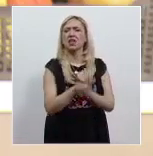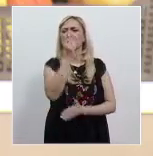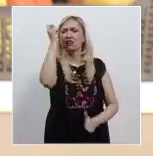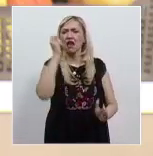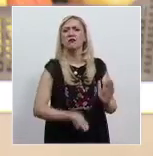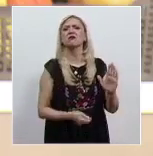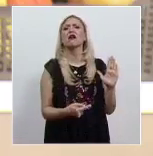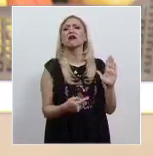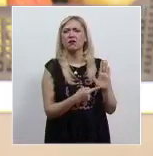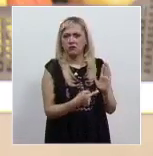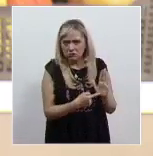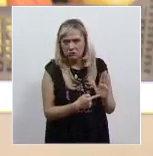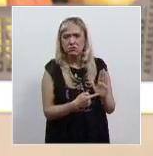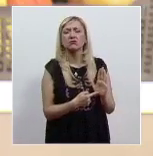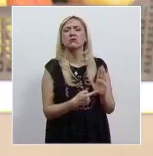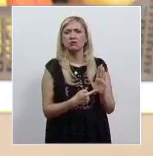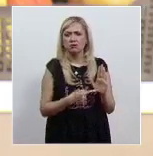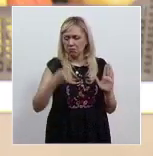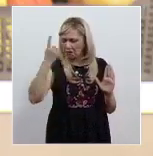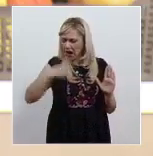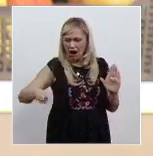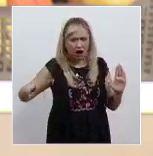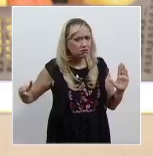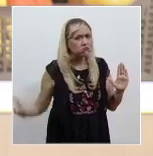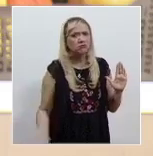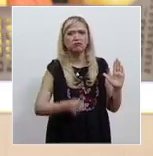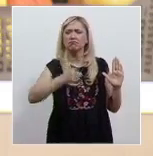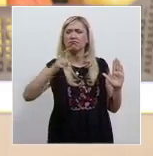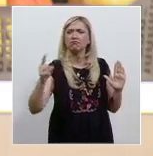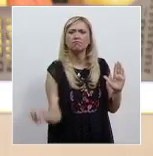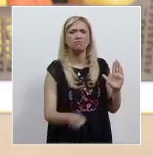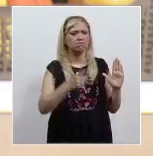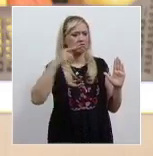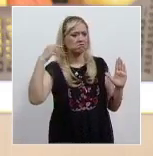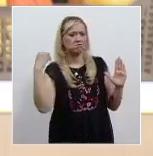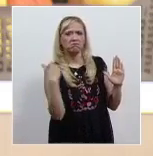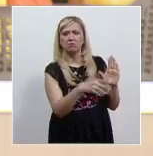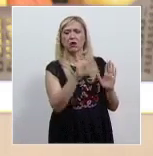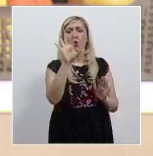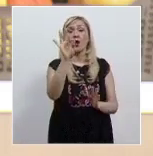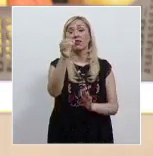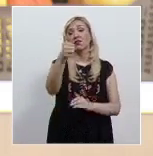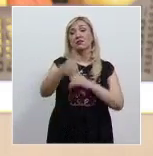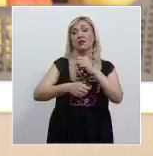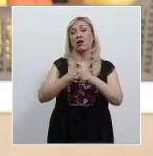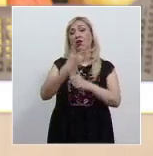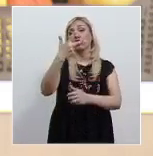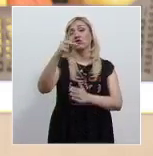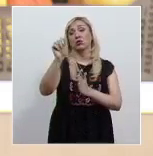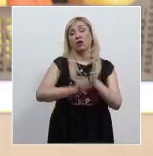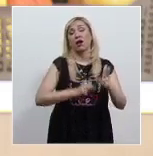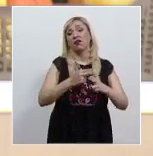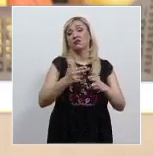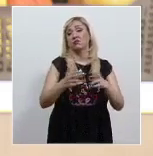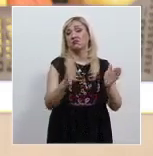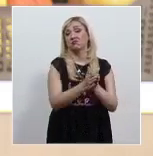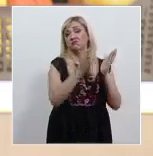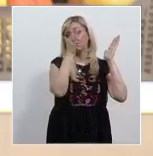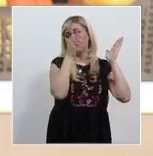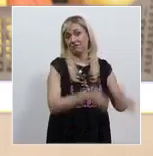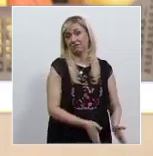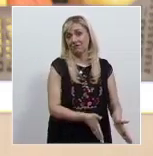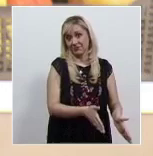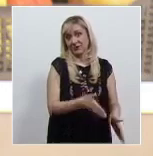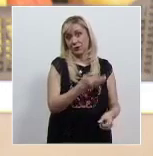sentencia vitalicia porque son 46 años, ocho meses. Él tiene 56 años,